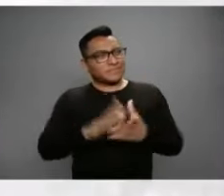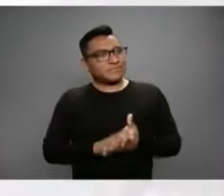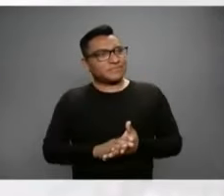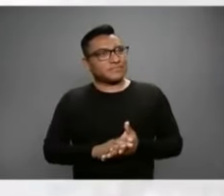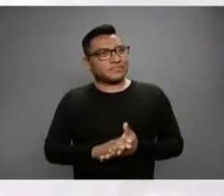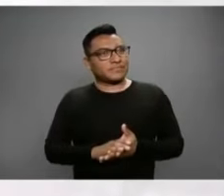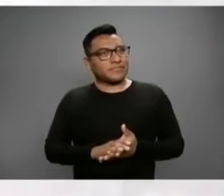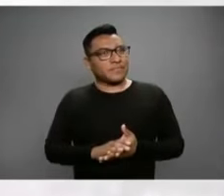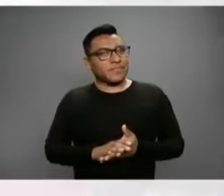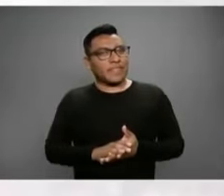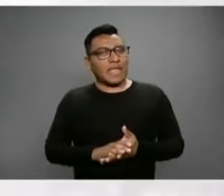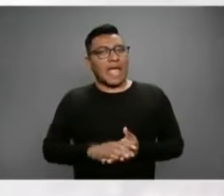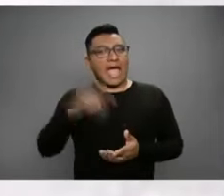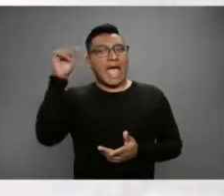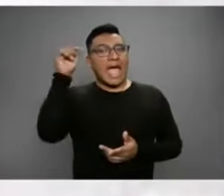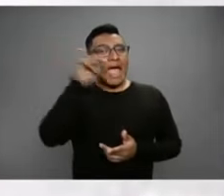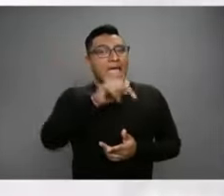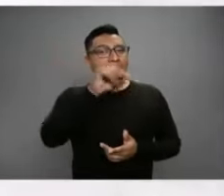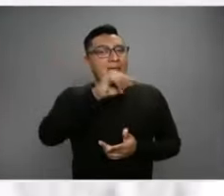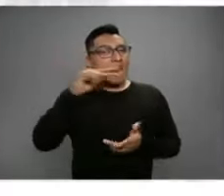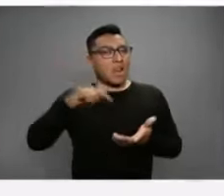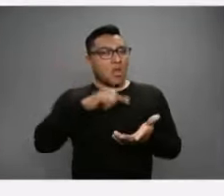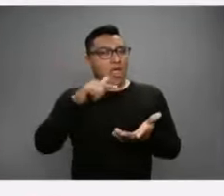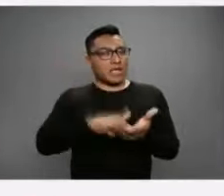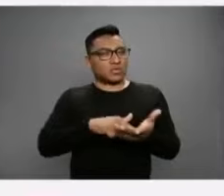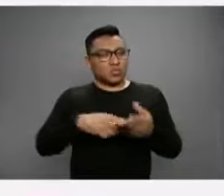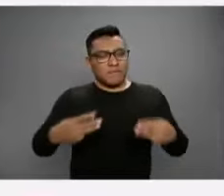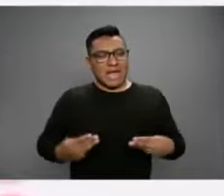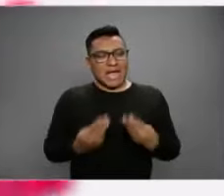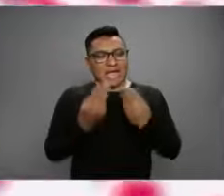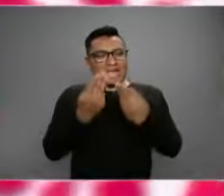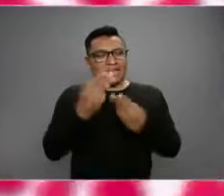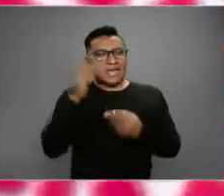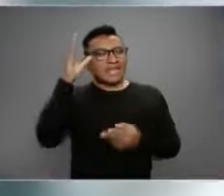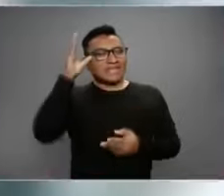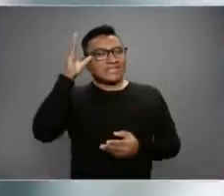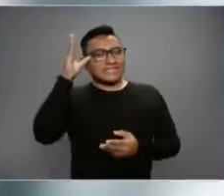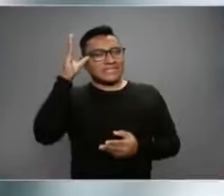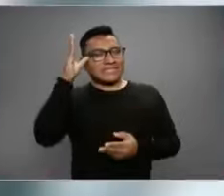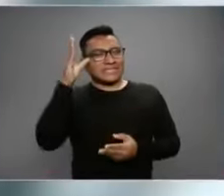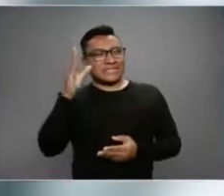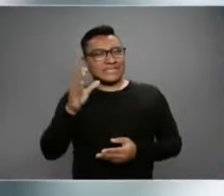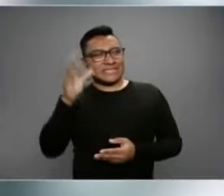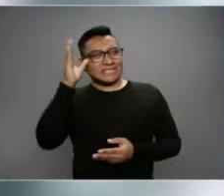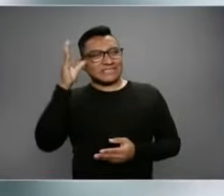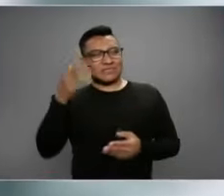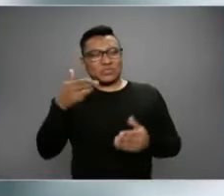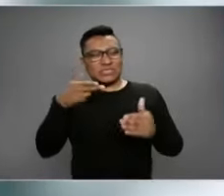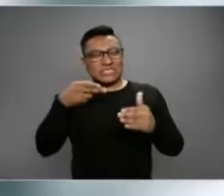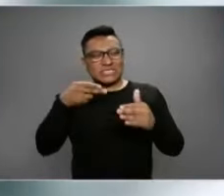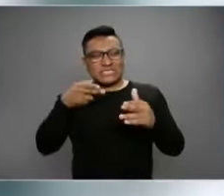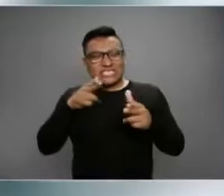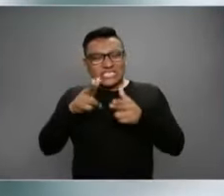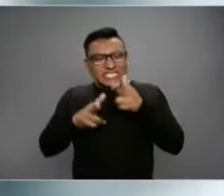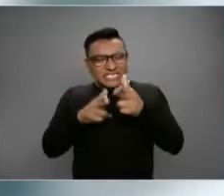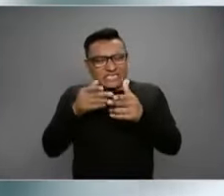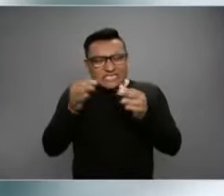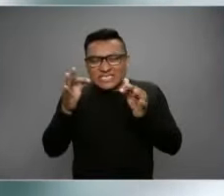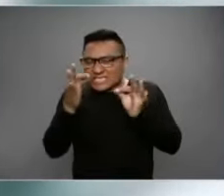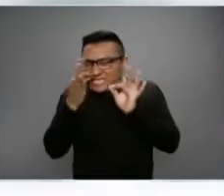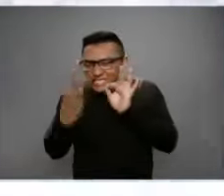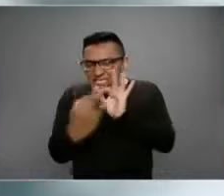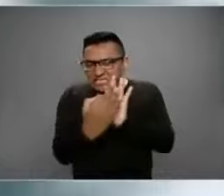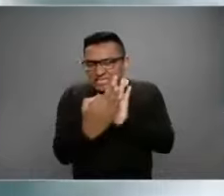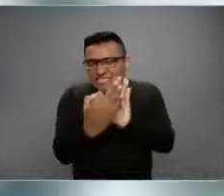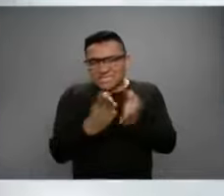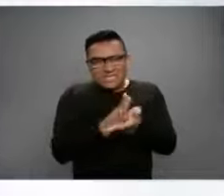Apareció en ese sitio, que es un mercado en China, ¿verdad? Es correcto, se asoció. Muy de una estación de trenes. Así es, se asoció